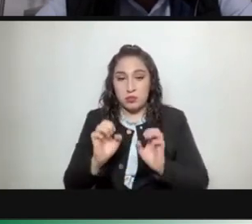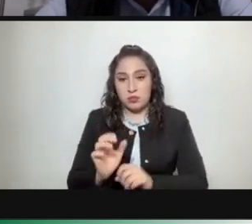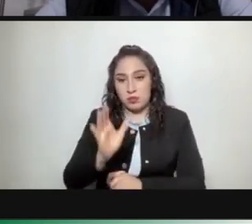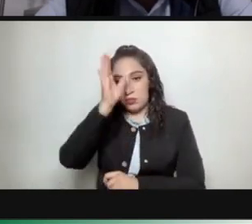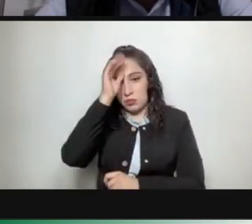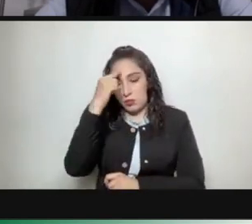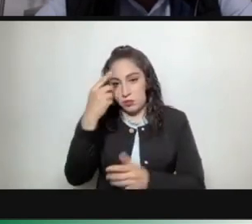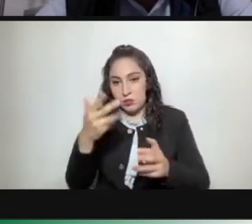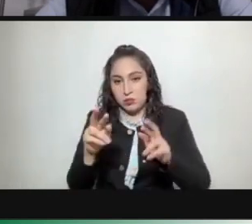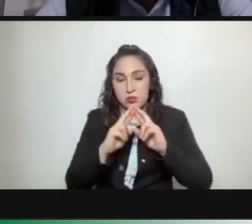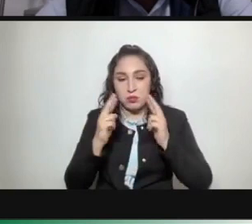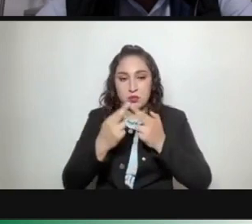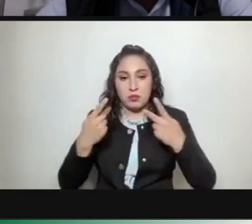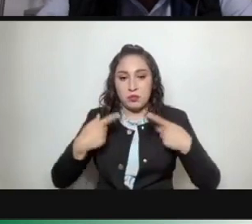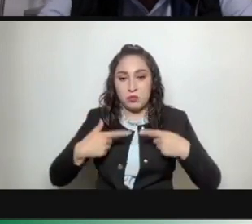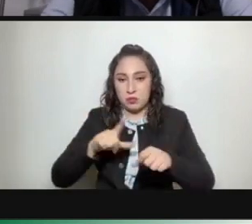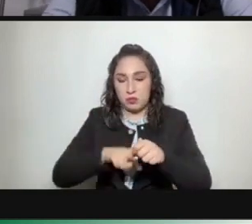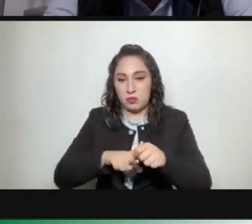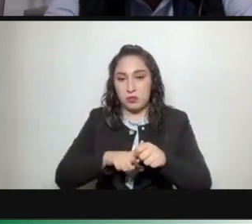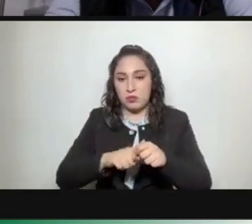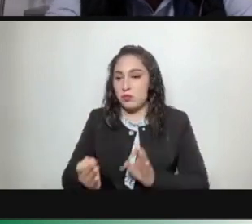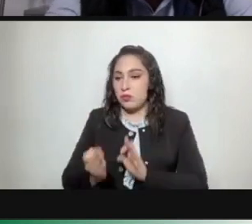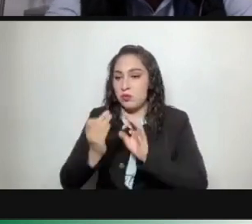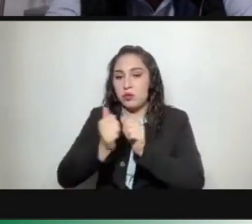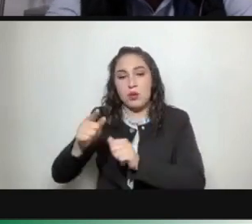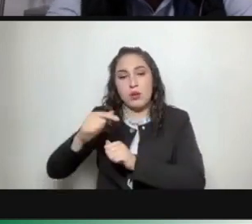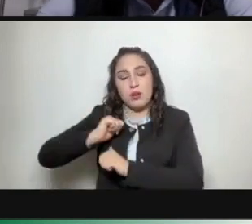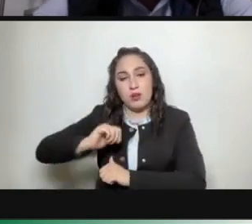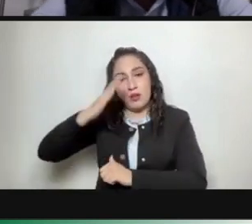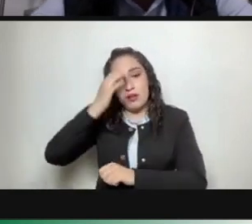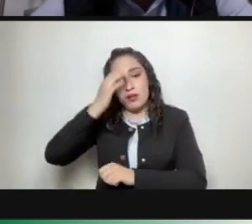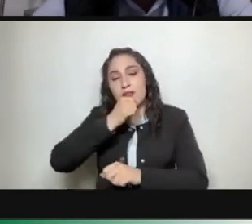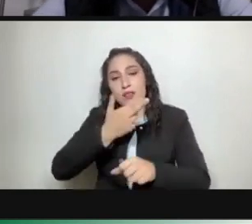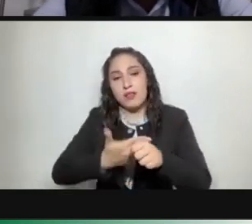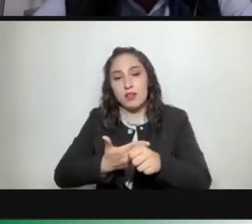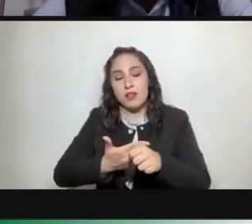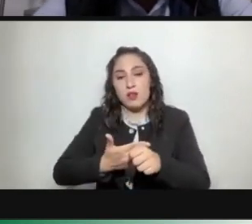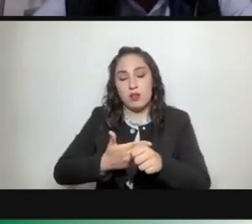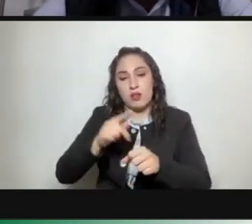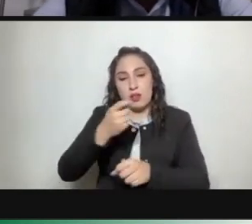presencial la comparecencia de la doctora oliva lópez arellano ante esta comisión